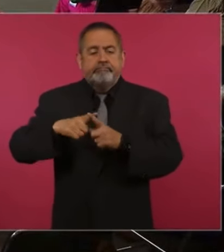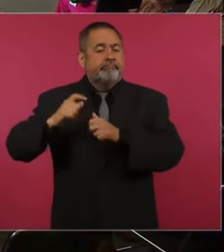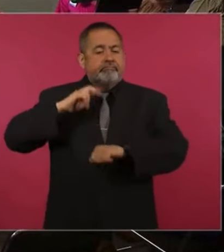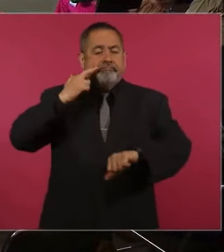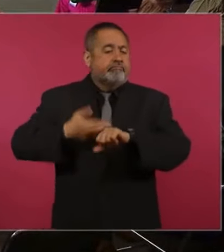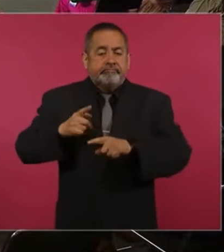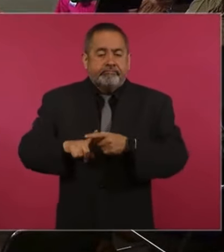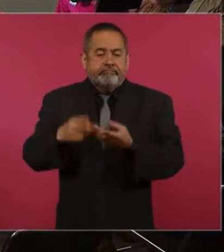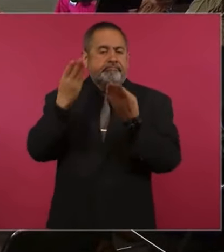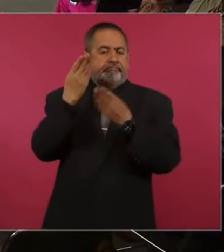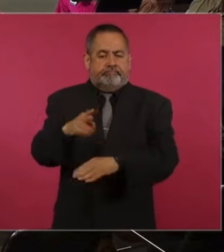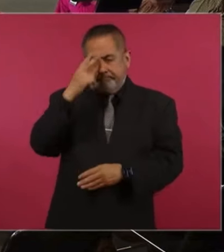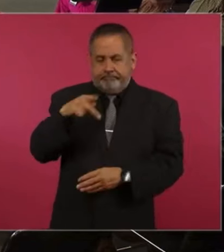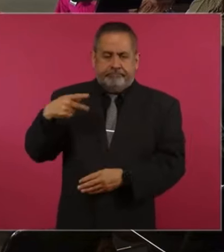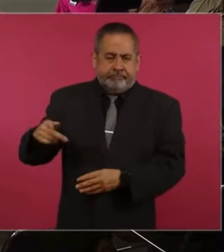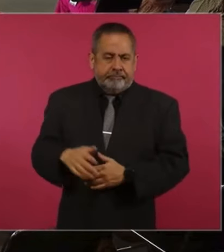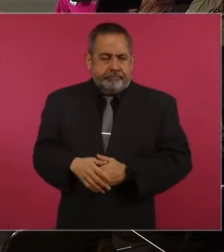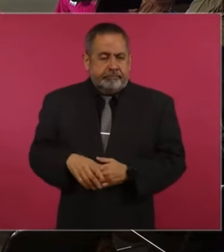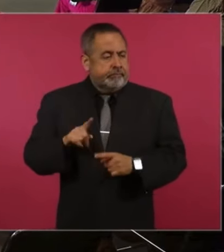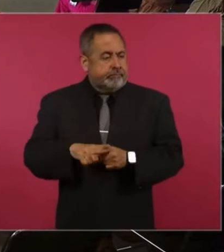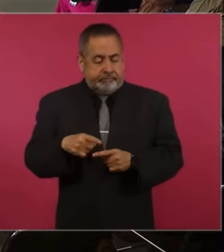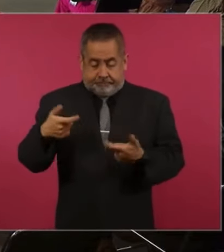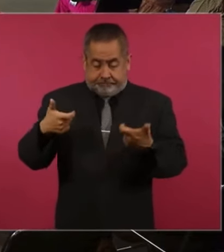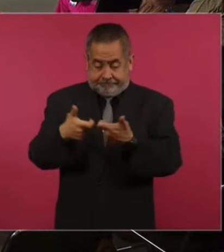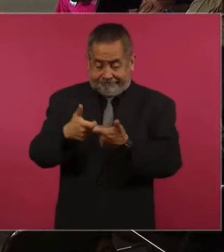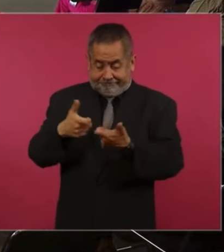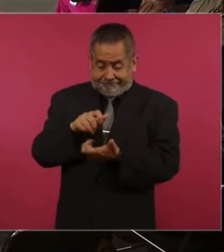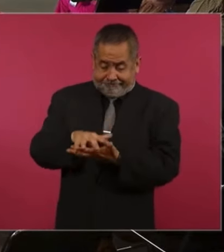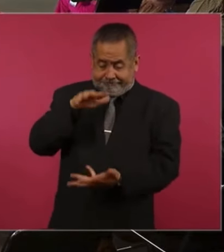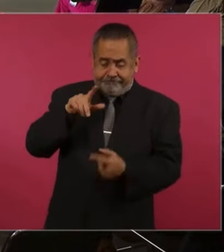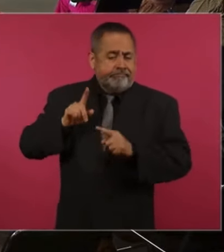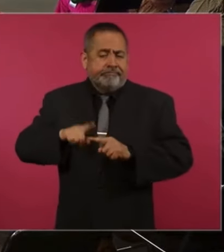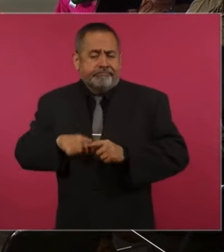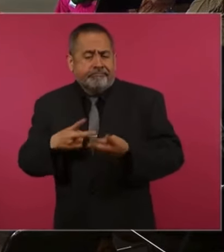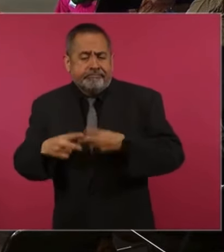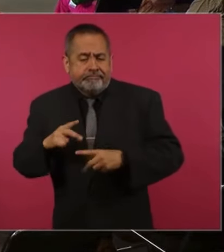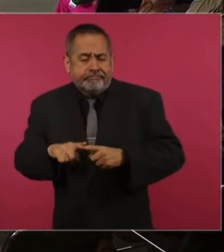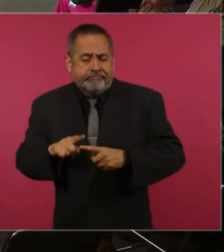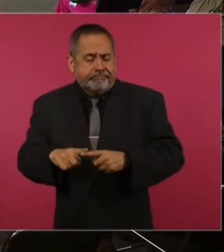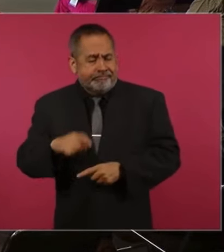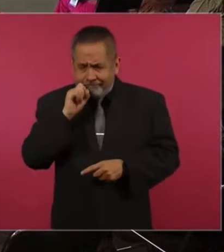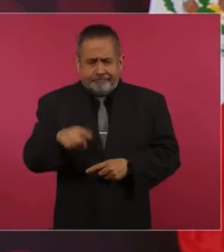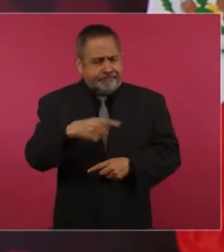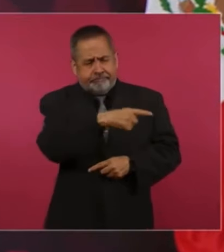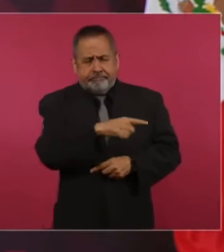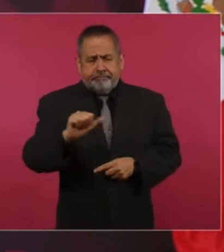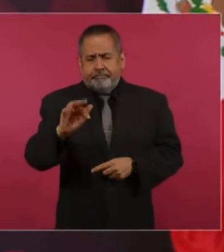de México y una de las fuentes de financiamiento para ese fondo es ese dinero,